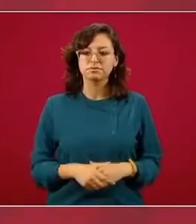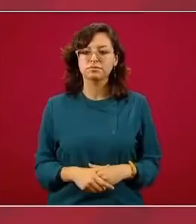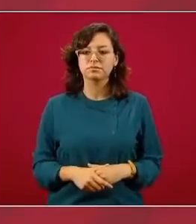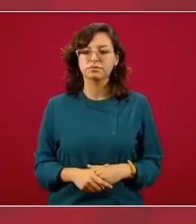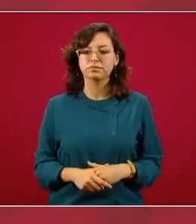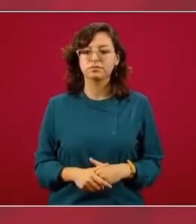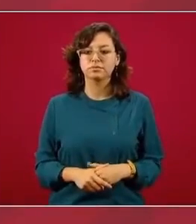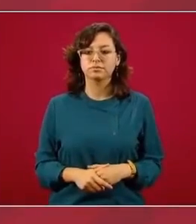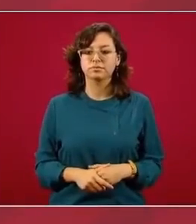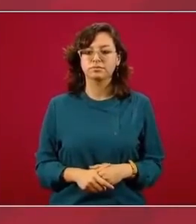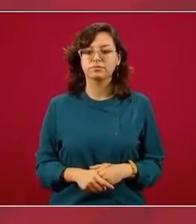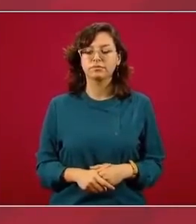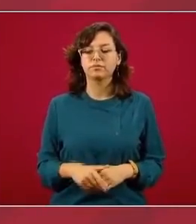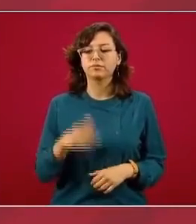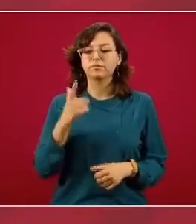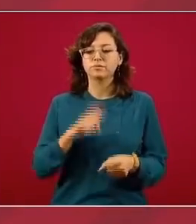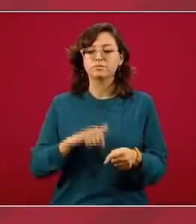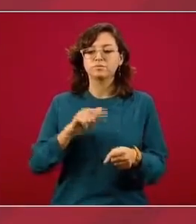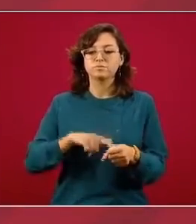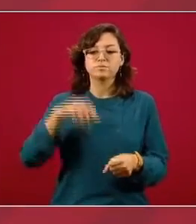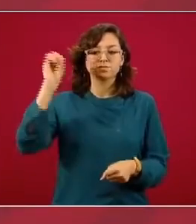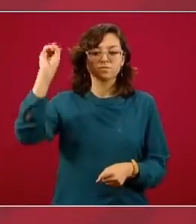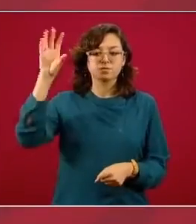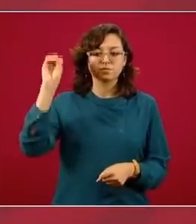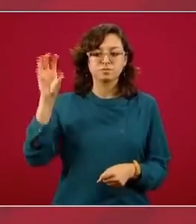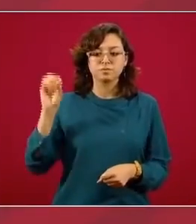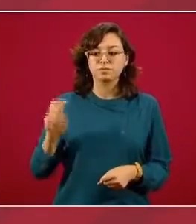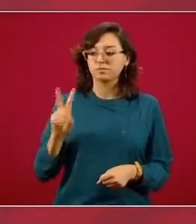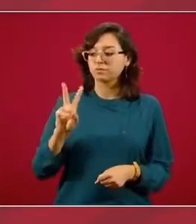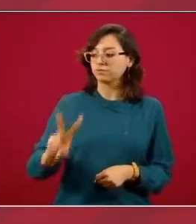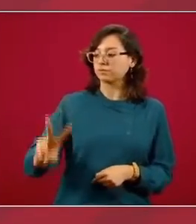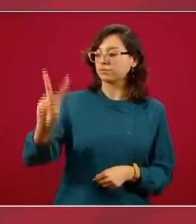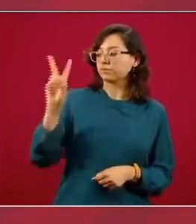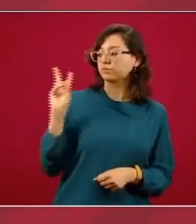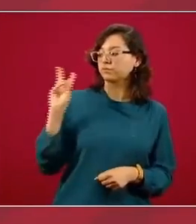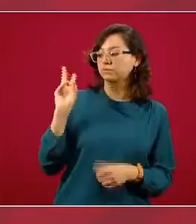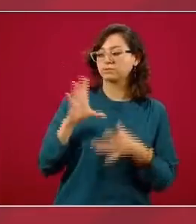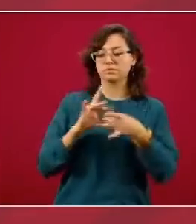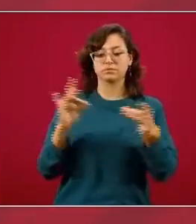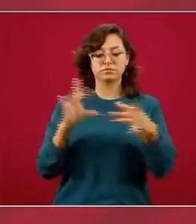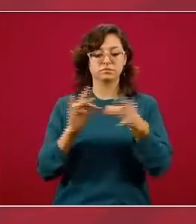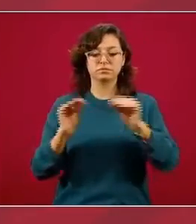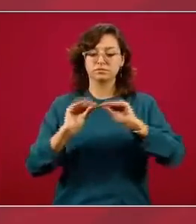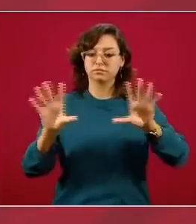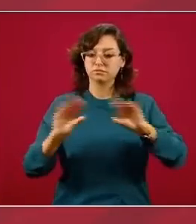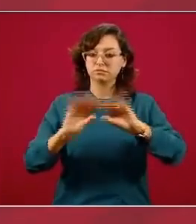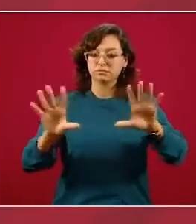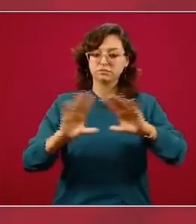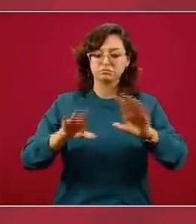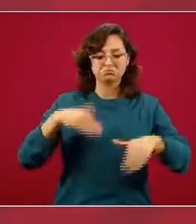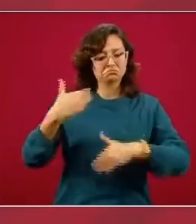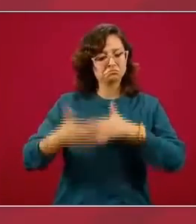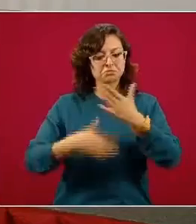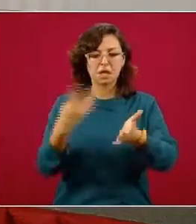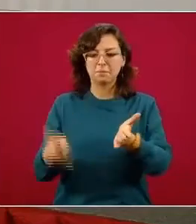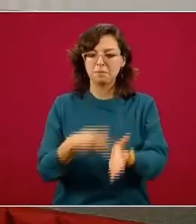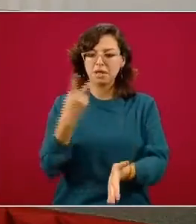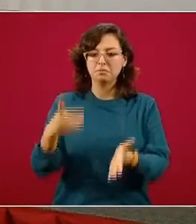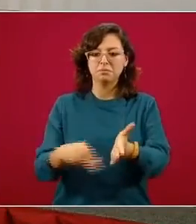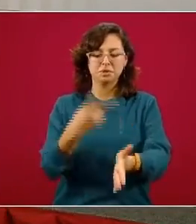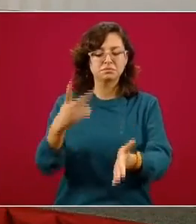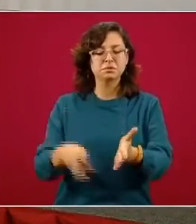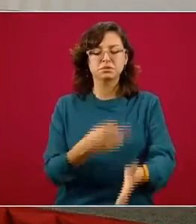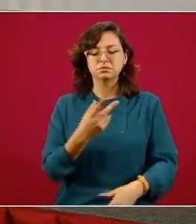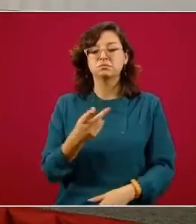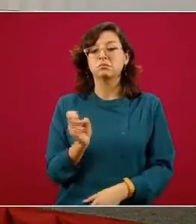los indicadores del semáforo los presentamos a detalle el viernes y los estaremos presentando continuamente yo creo que en la semana antes de llegar al